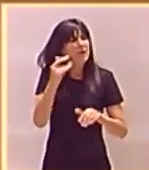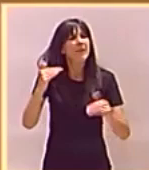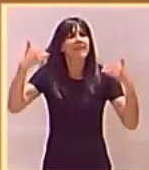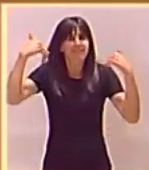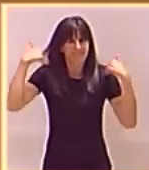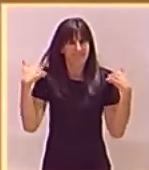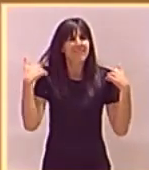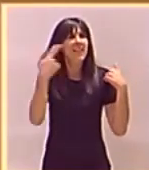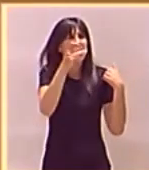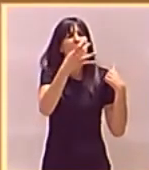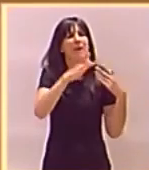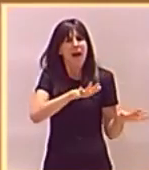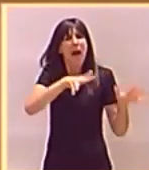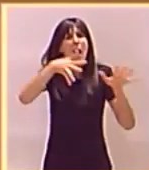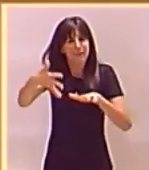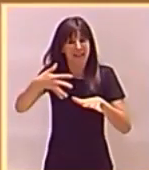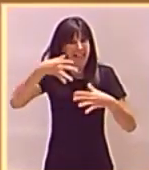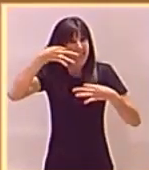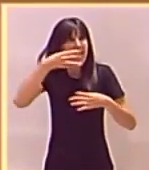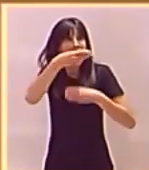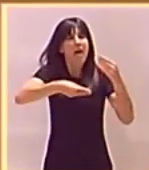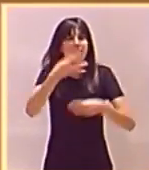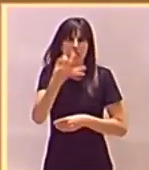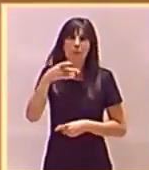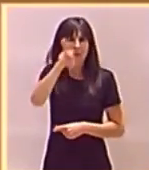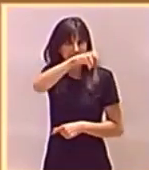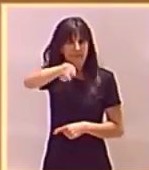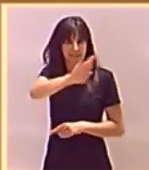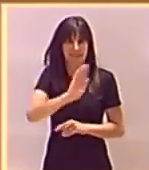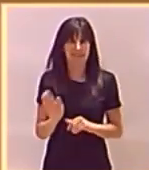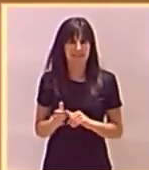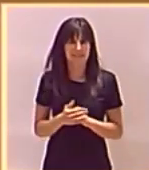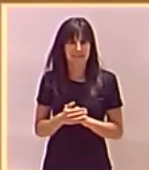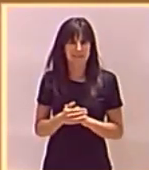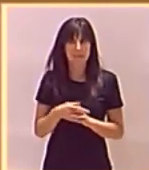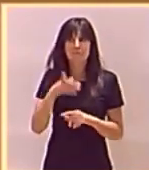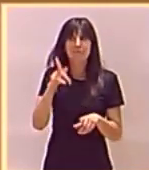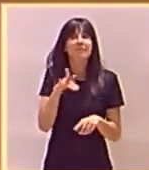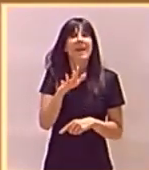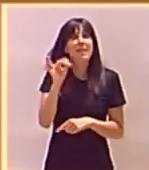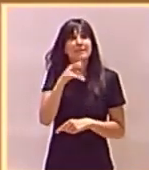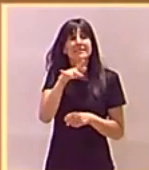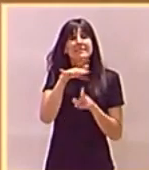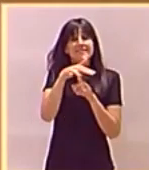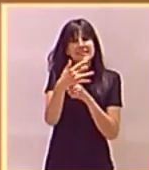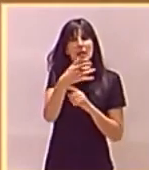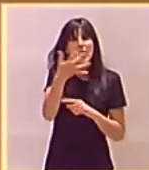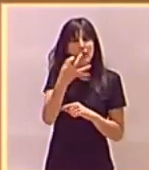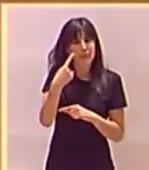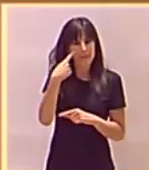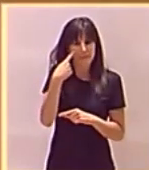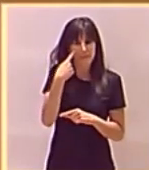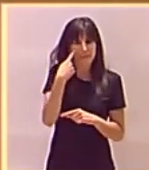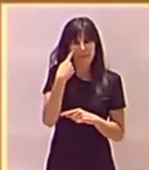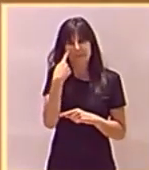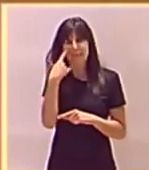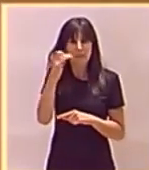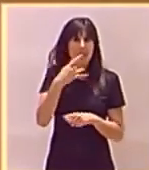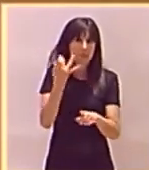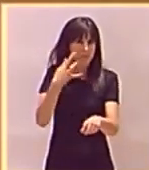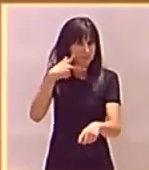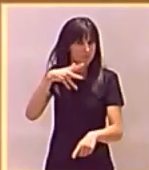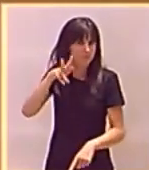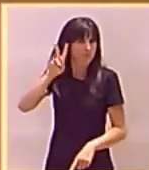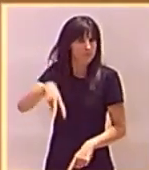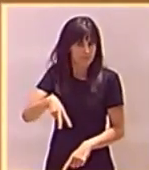lo tienen que aplicar y materializar y además, como en ese caso, tienen que vigilar y sancionar. Hoy le hemos